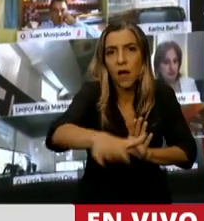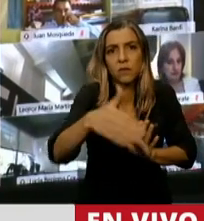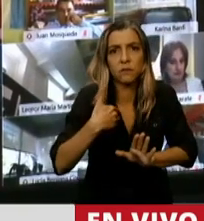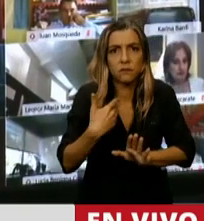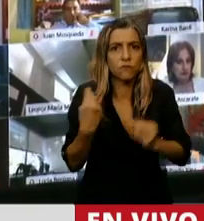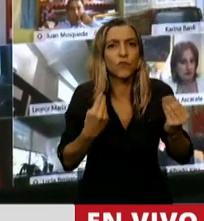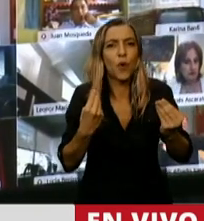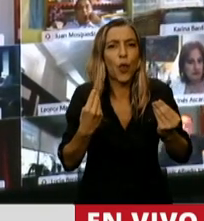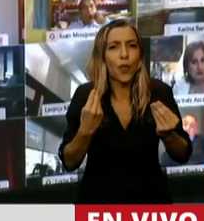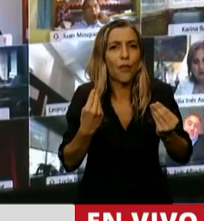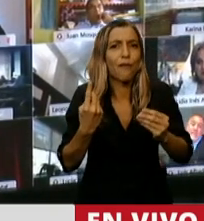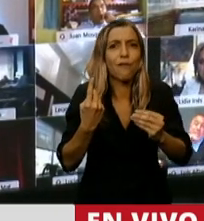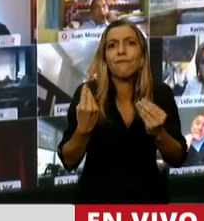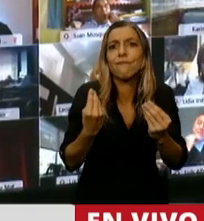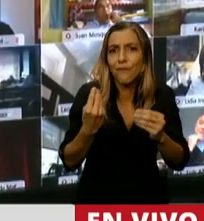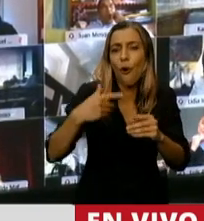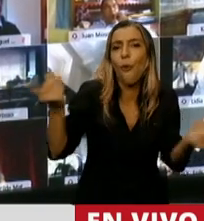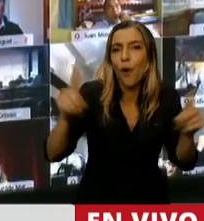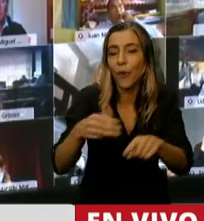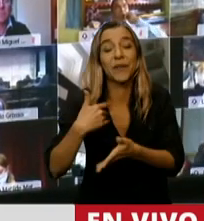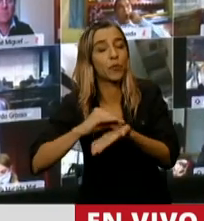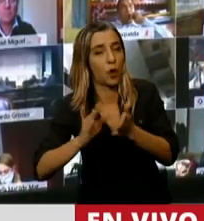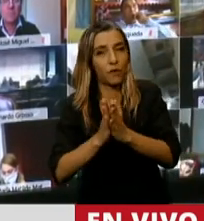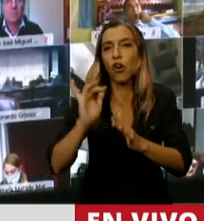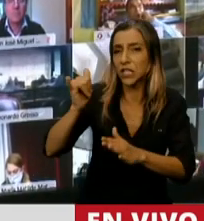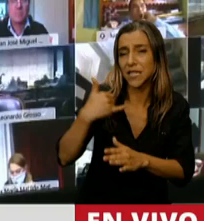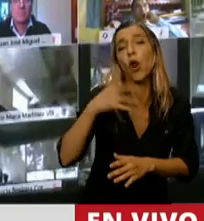50 años, cierro, 50 años, bueno,